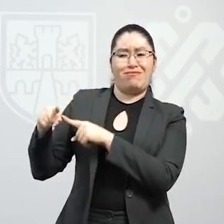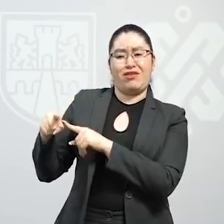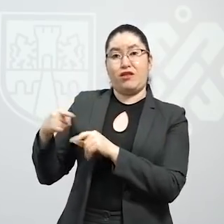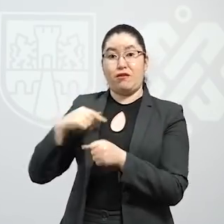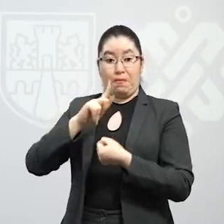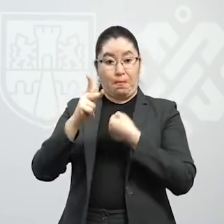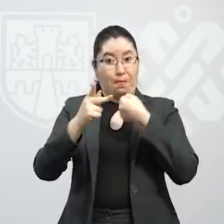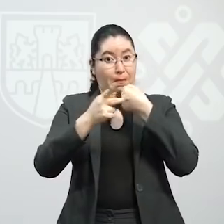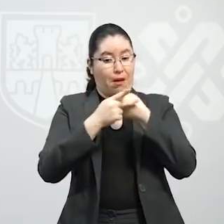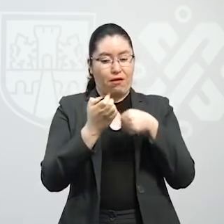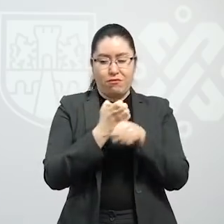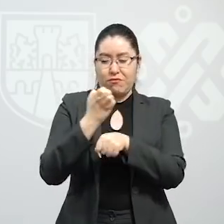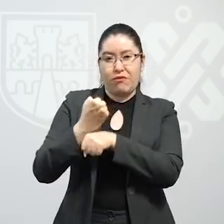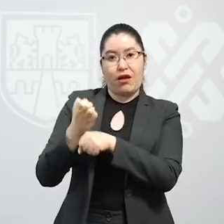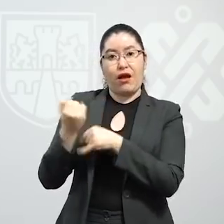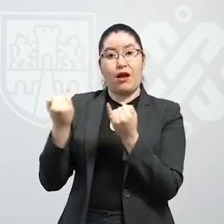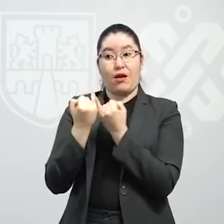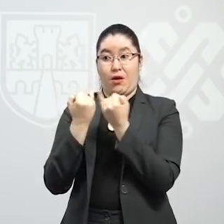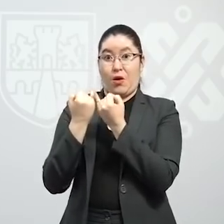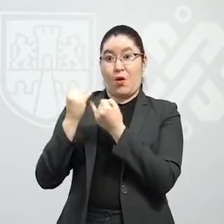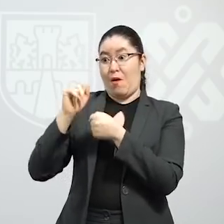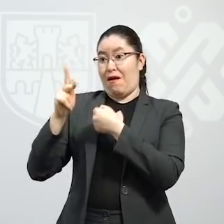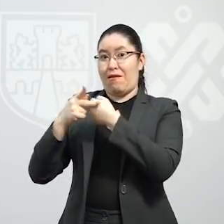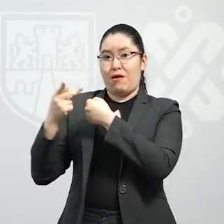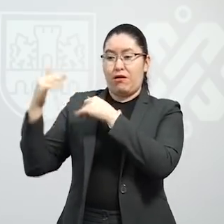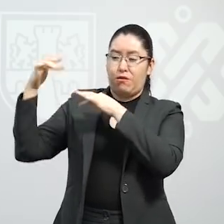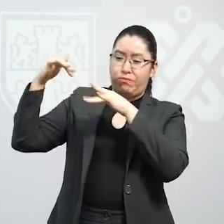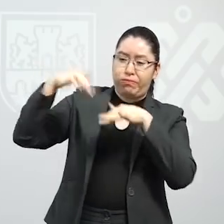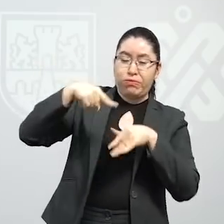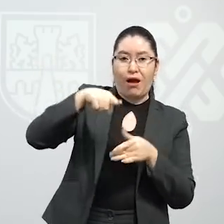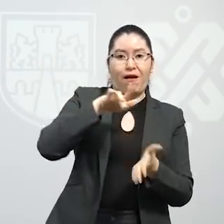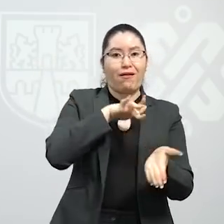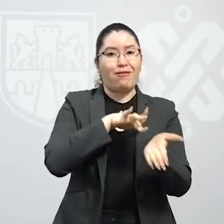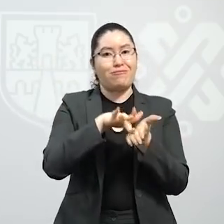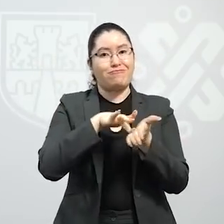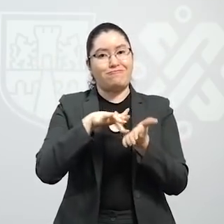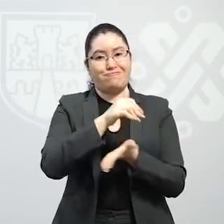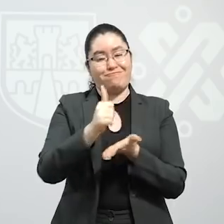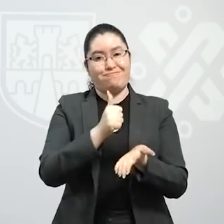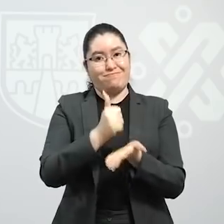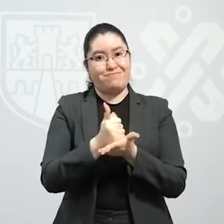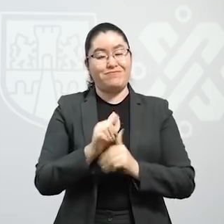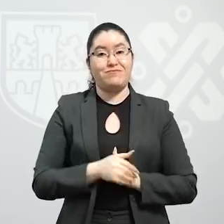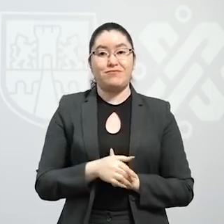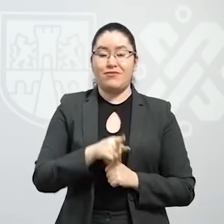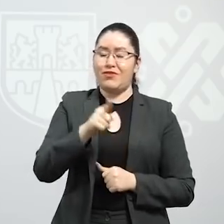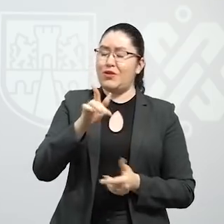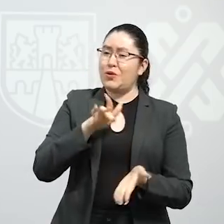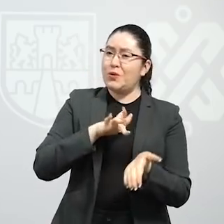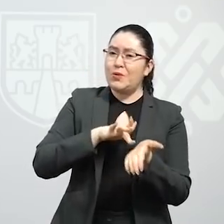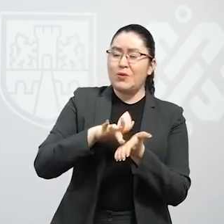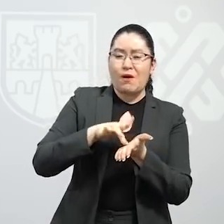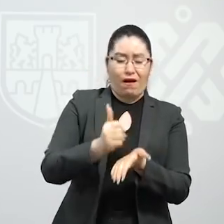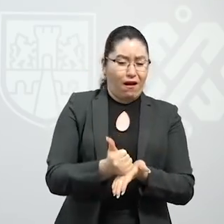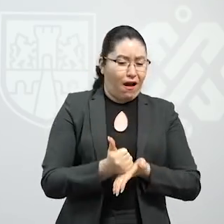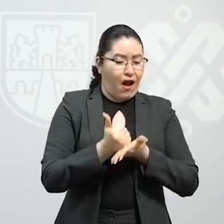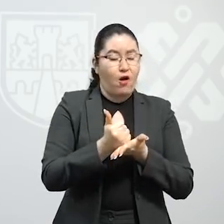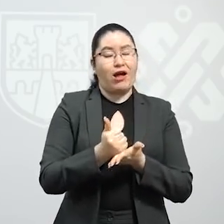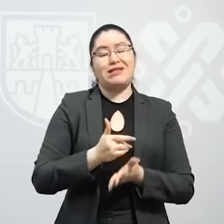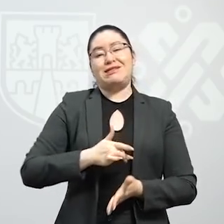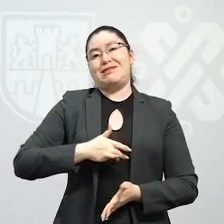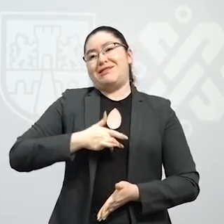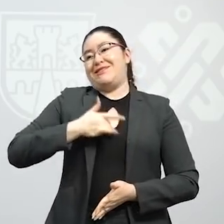país y del mundo a apoyar a los habitantes de la ciudad. Su solidaridad, su entrega nos conmueve